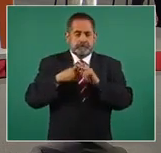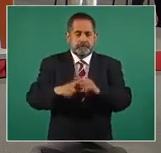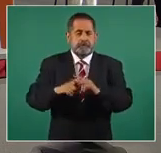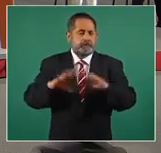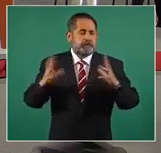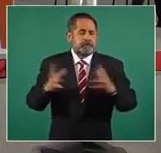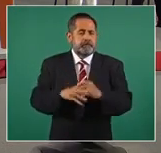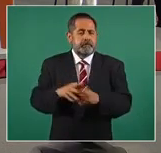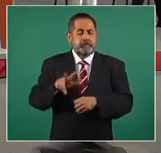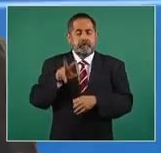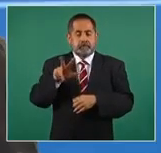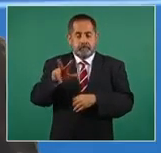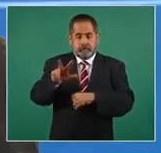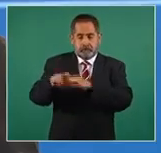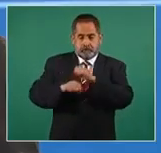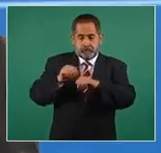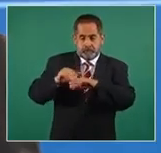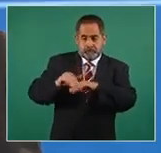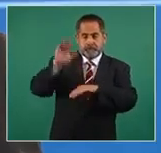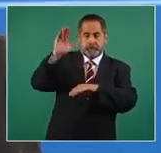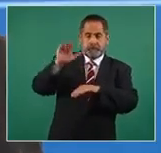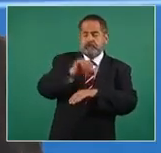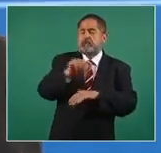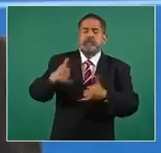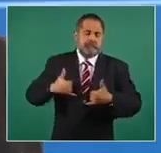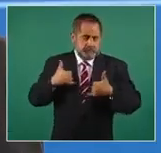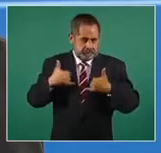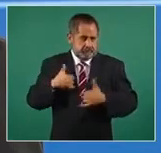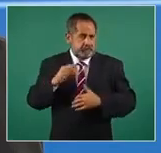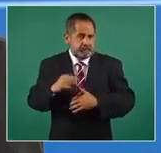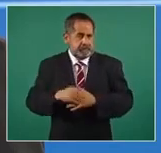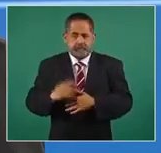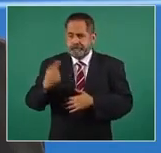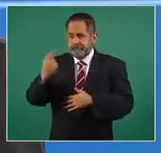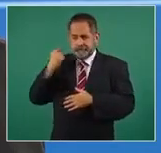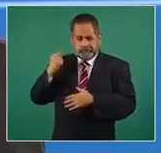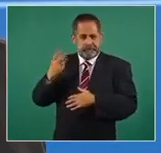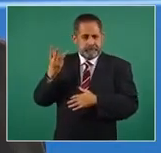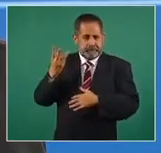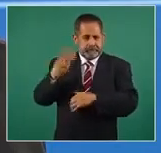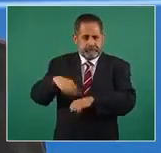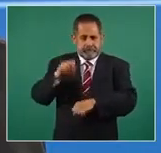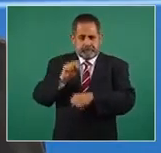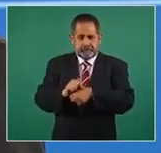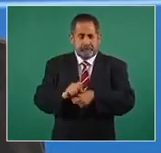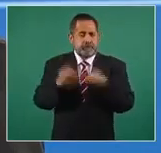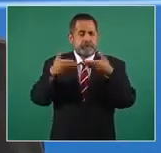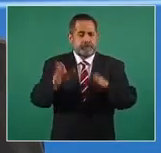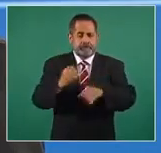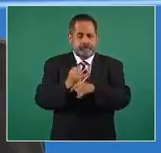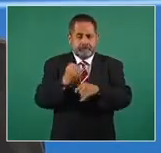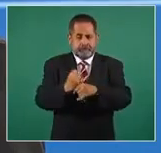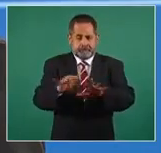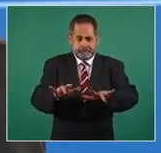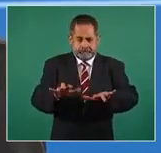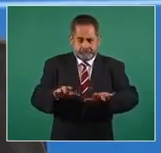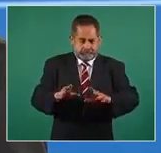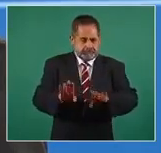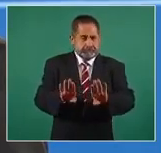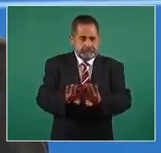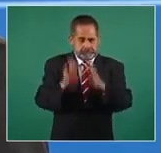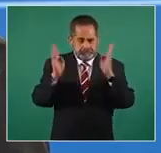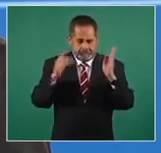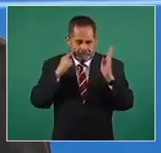18 en adelante, por eso es que hace tres semanas abrimos el registro o el preregistro a personas de estas edades